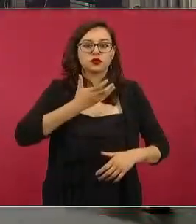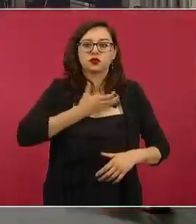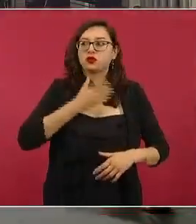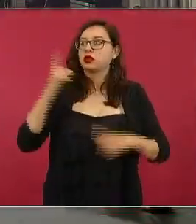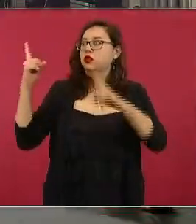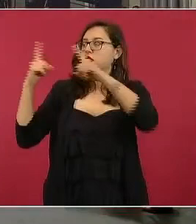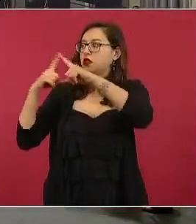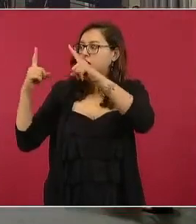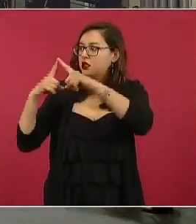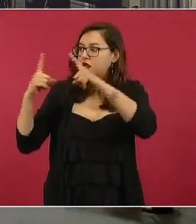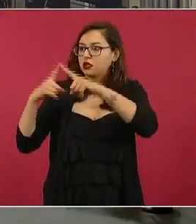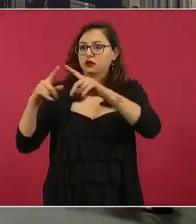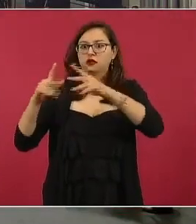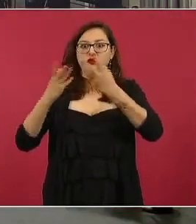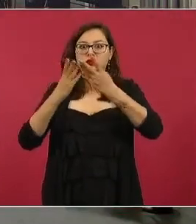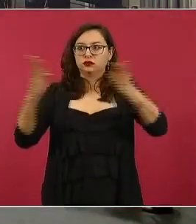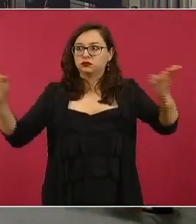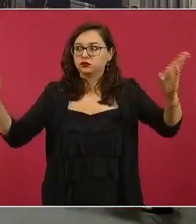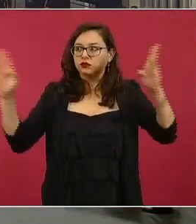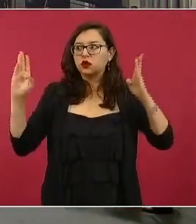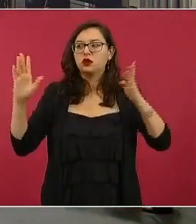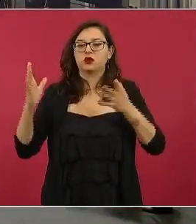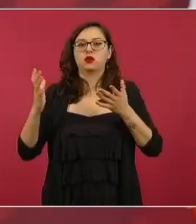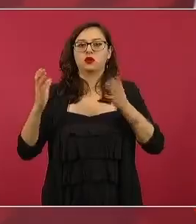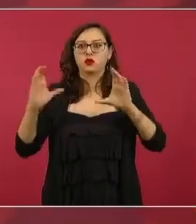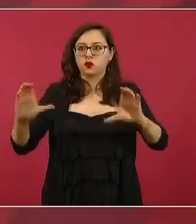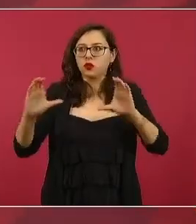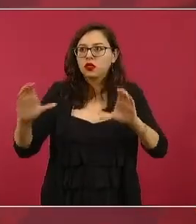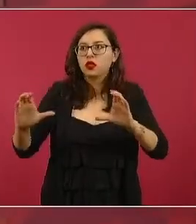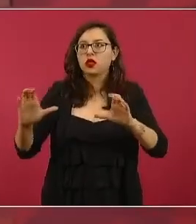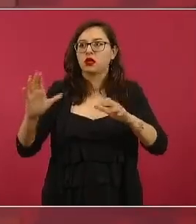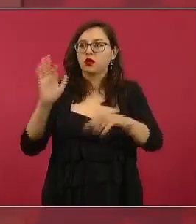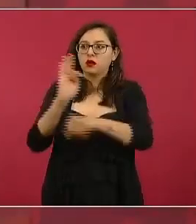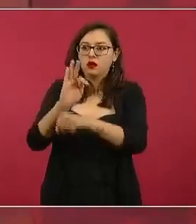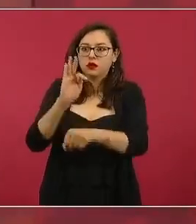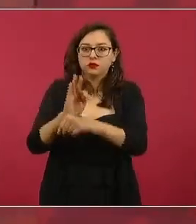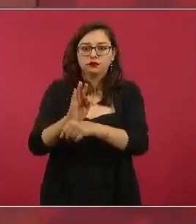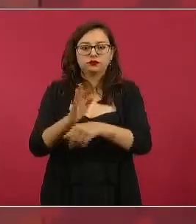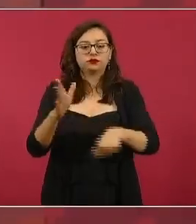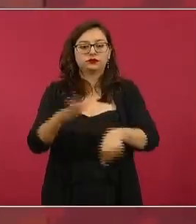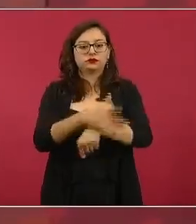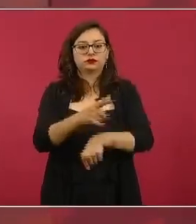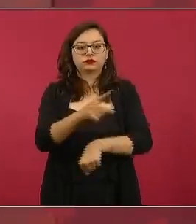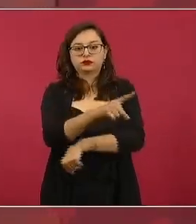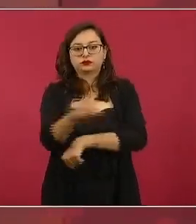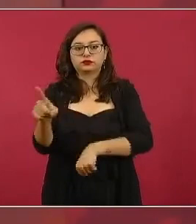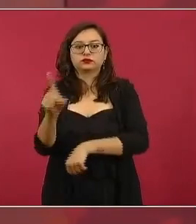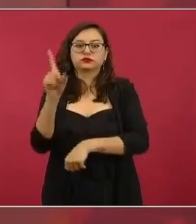cuando están convocando de que van a traer marros y picos